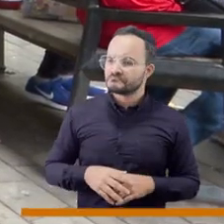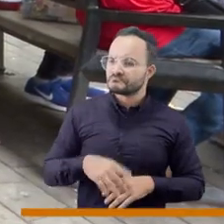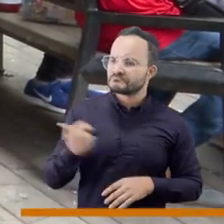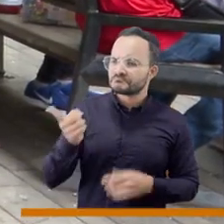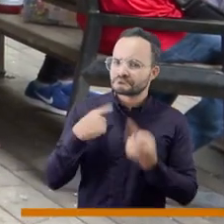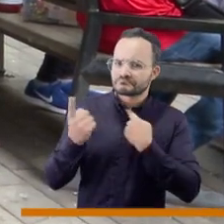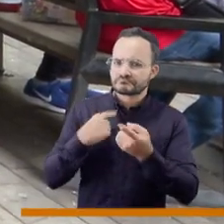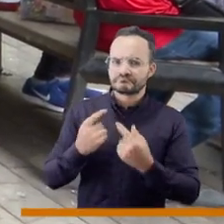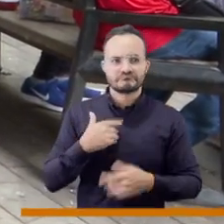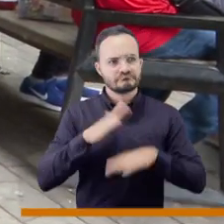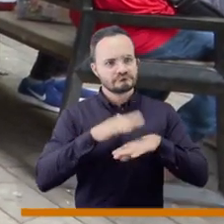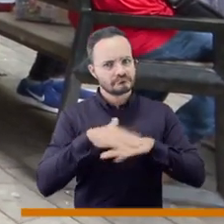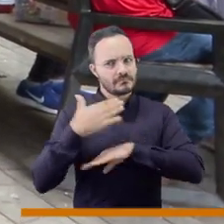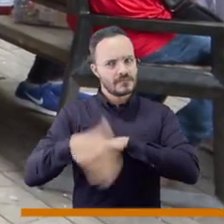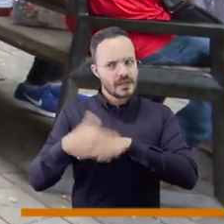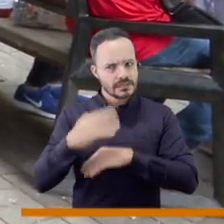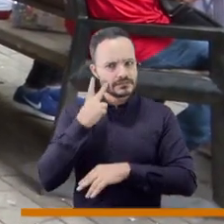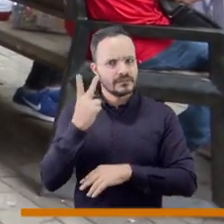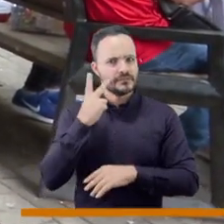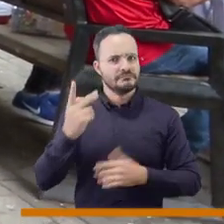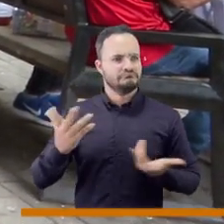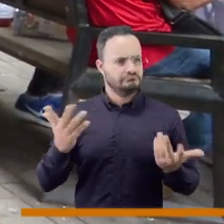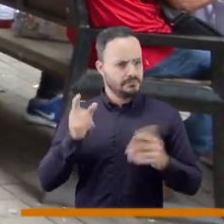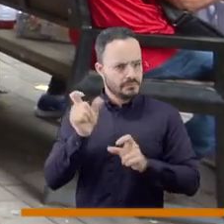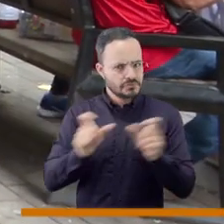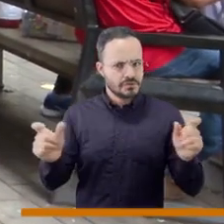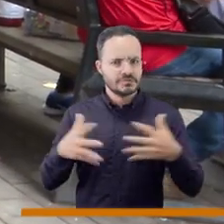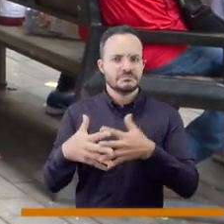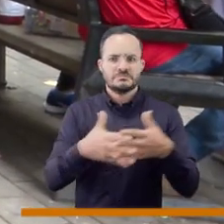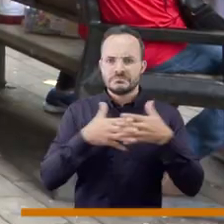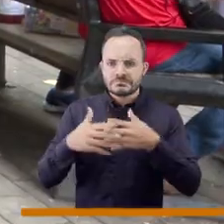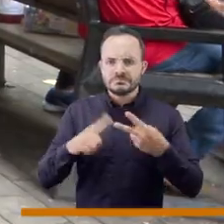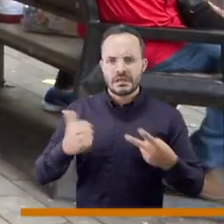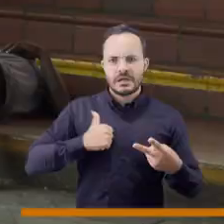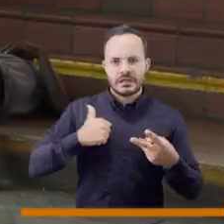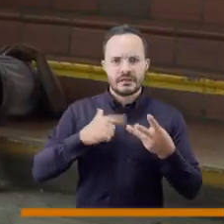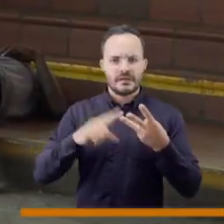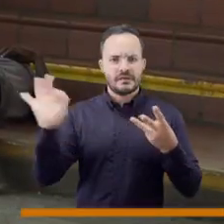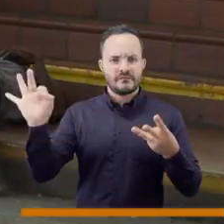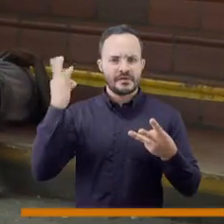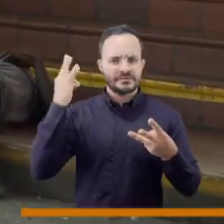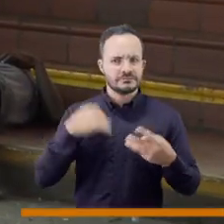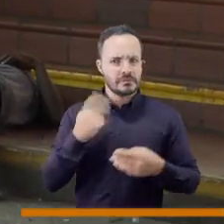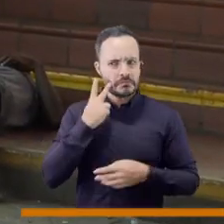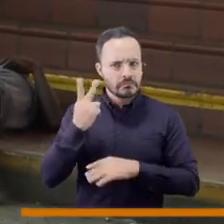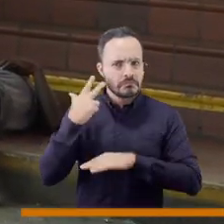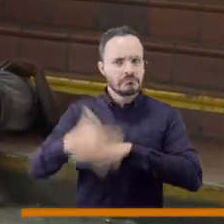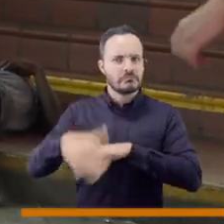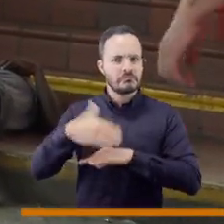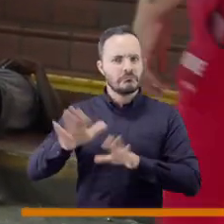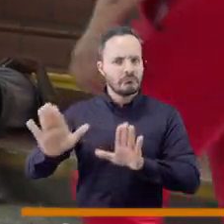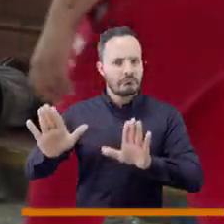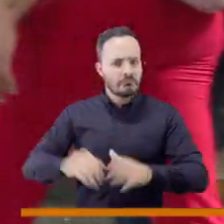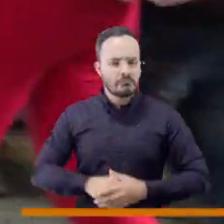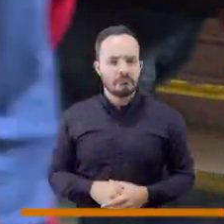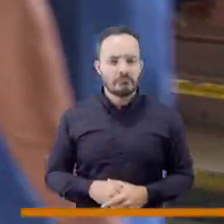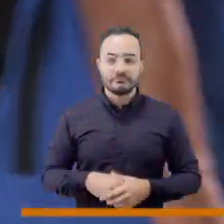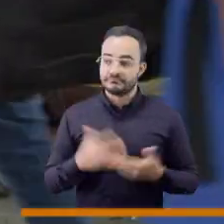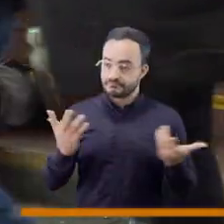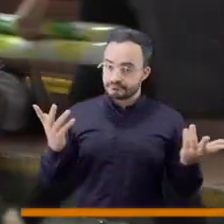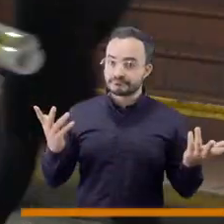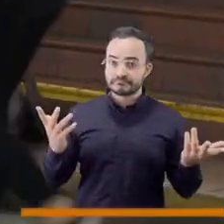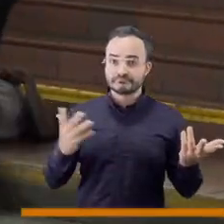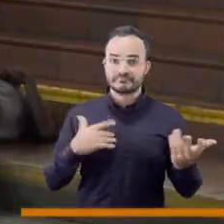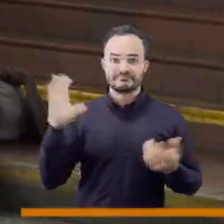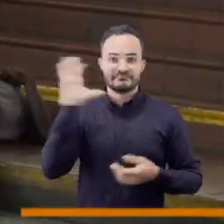calle y me decía que está apareciendo personas de Estados Unidos, de Canadá, de Francia, gente que viene aquí